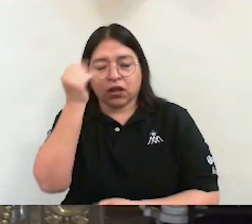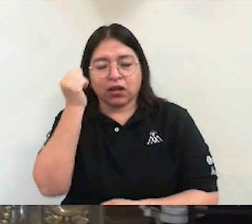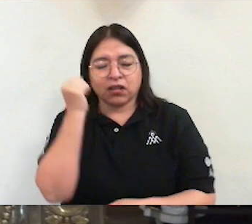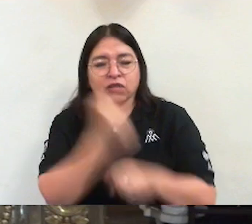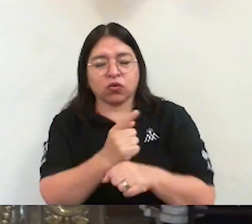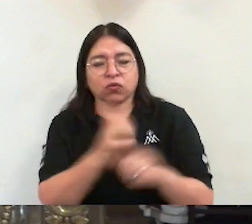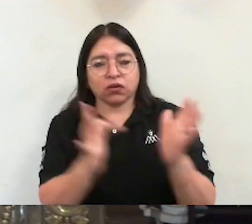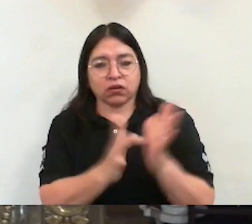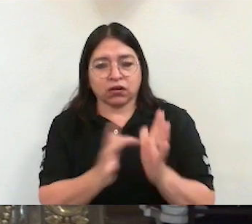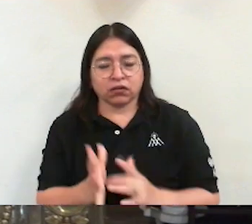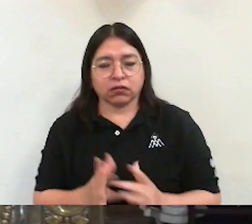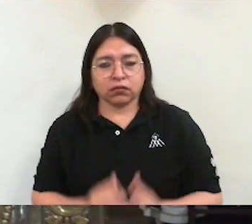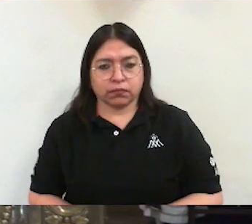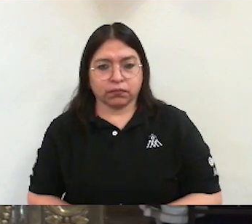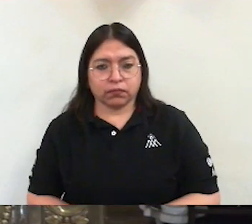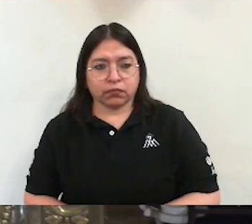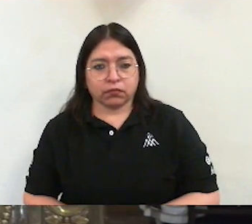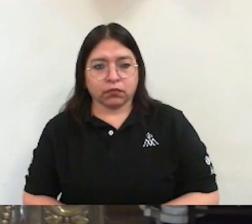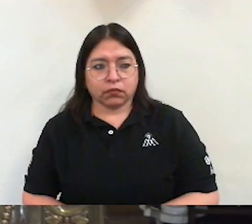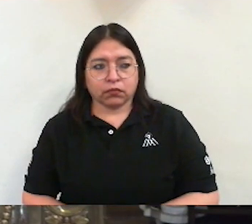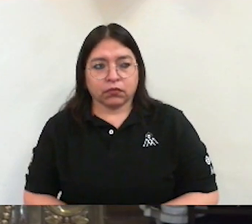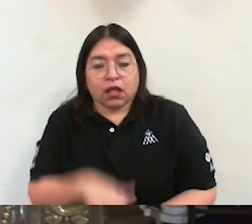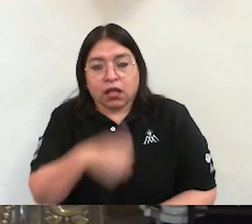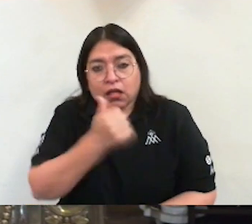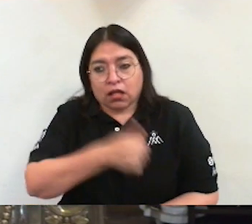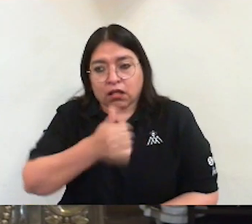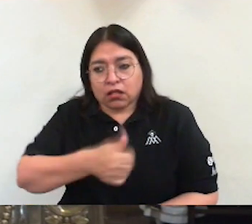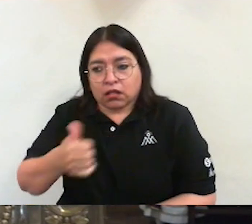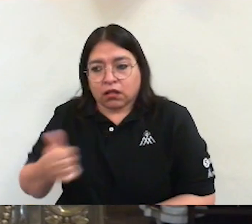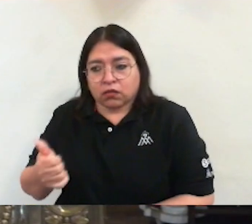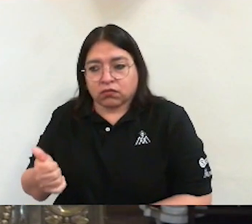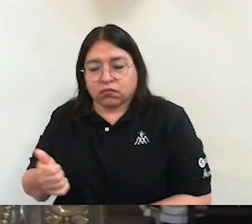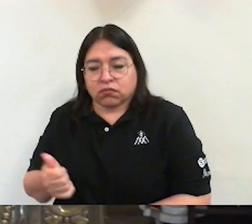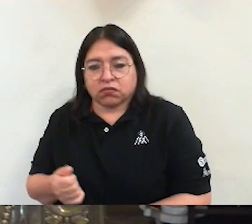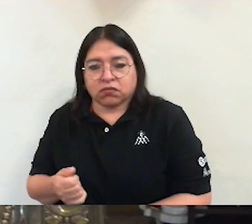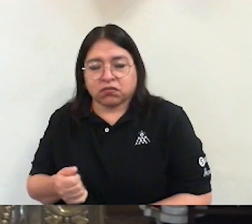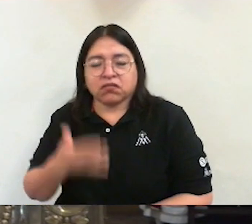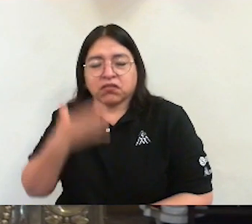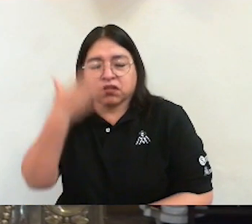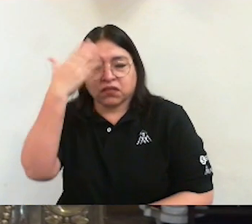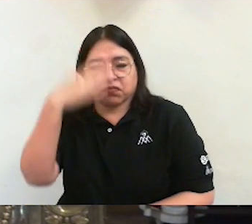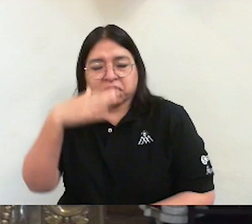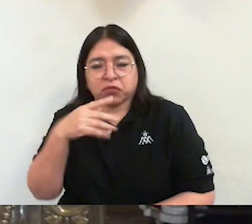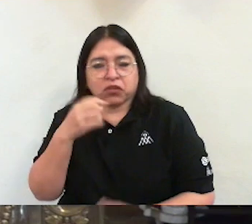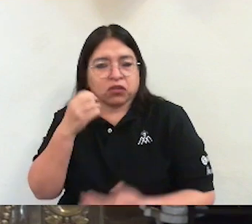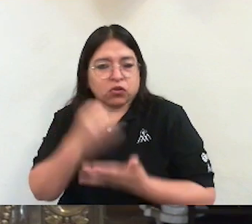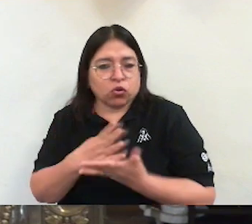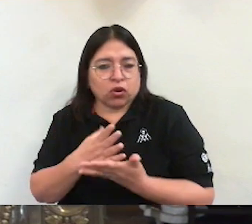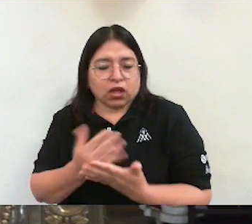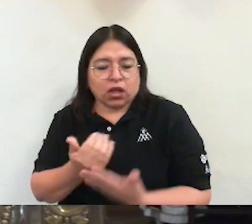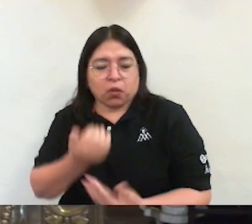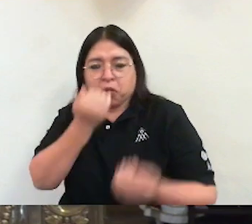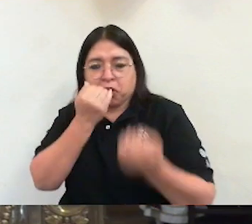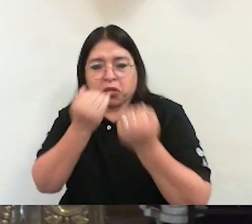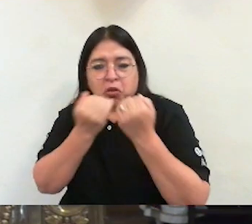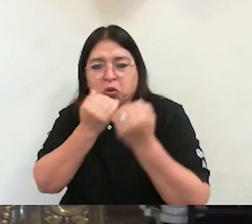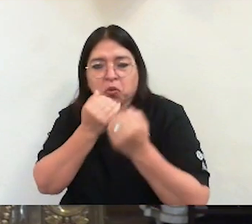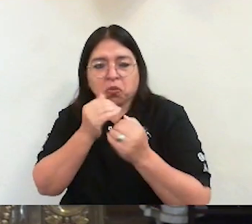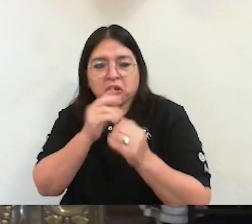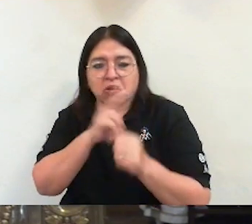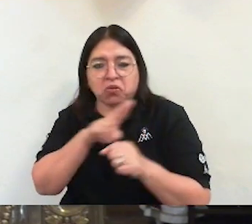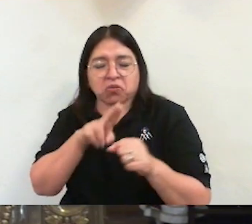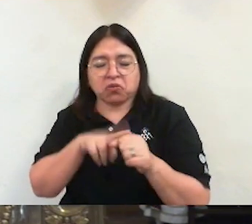experimentamos todos que no basta comer, que no basta tener